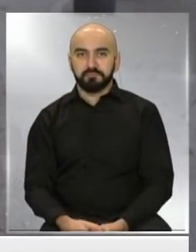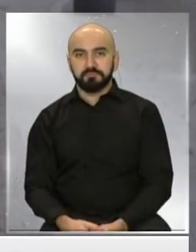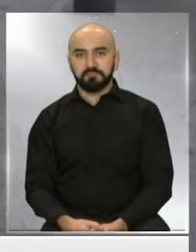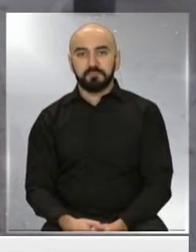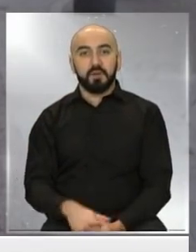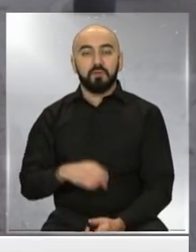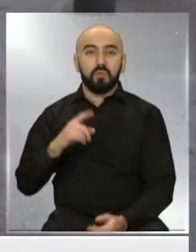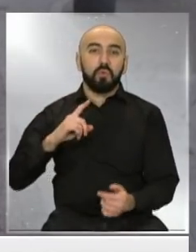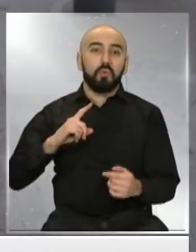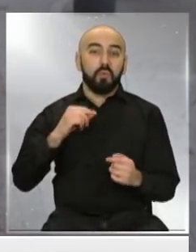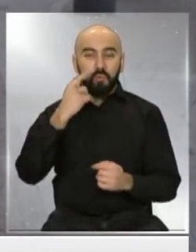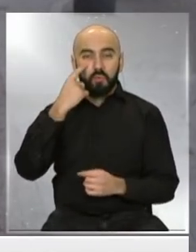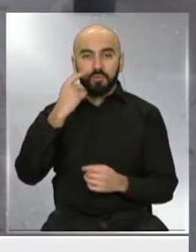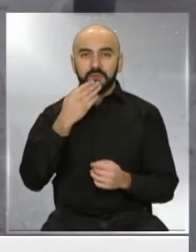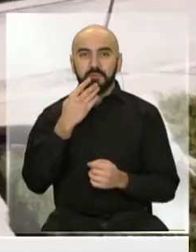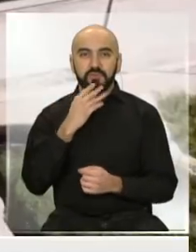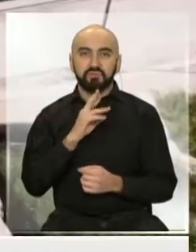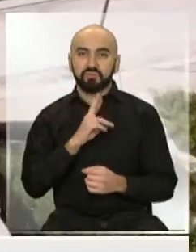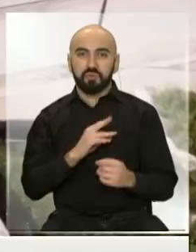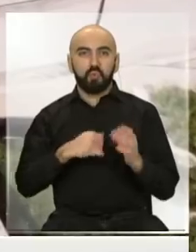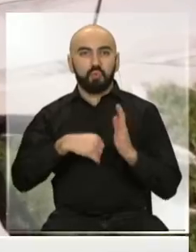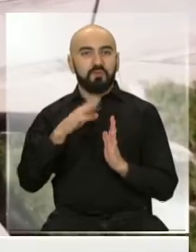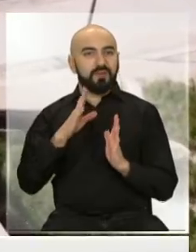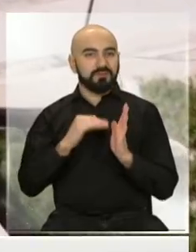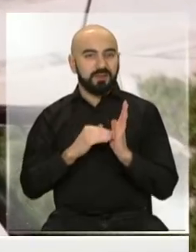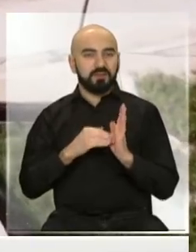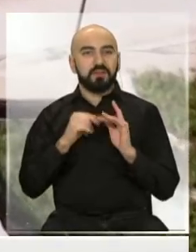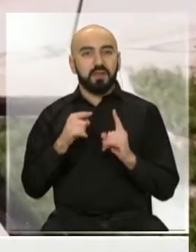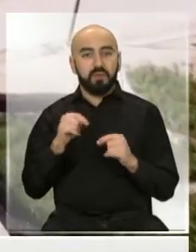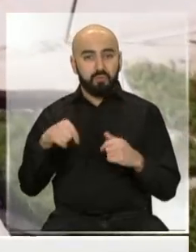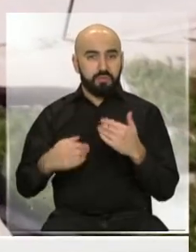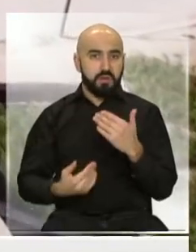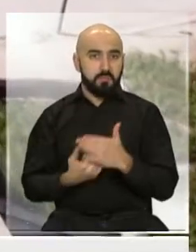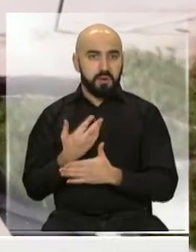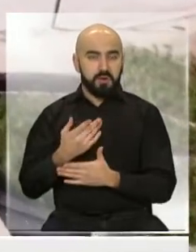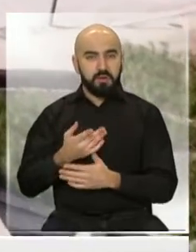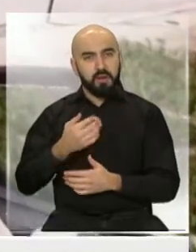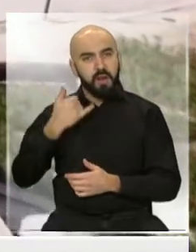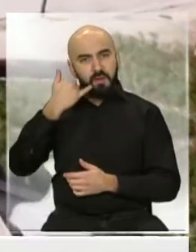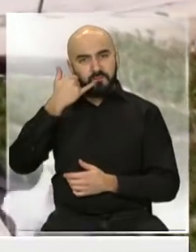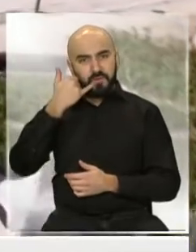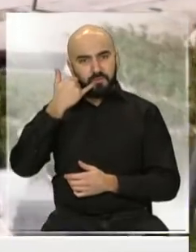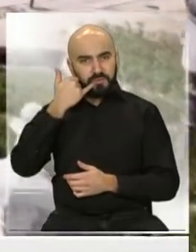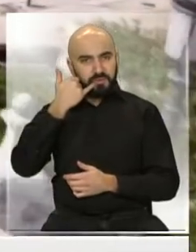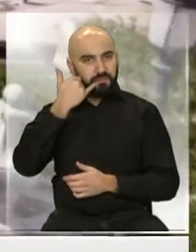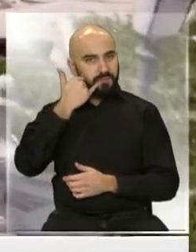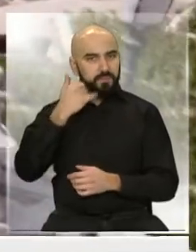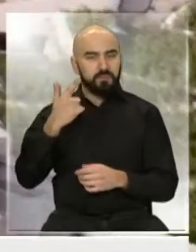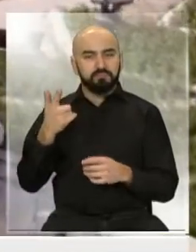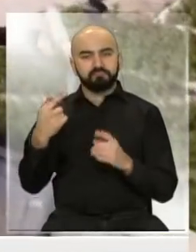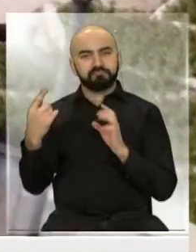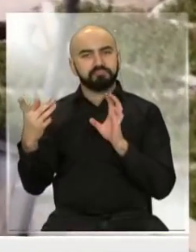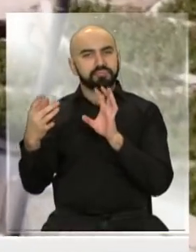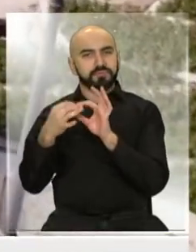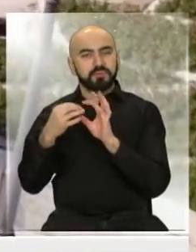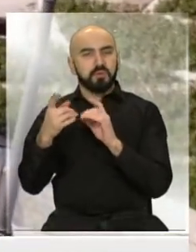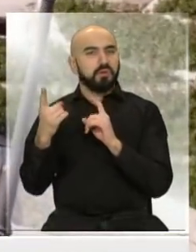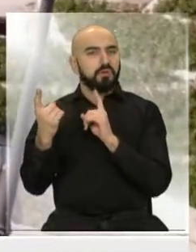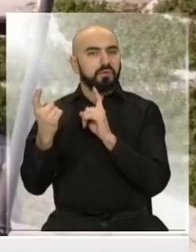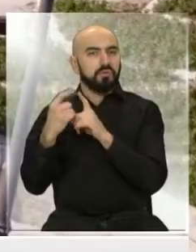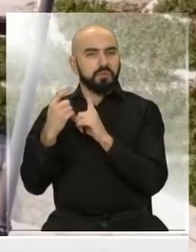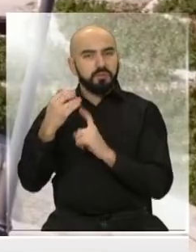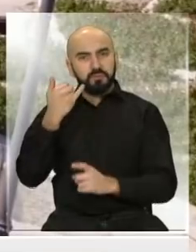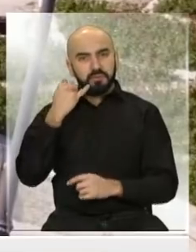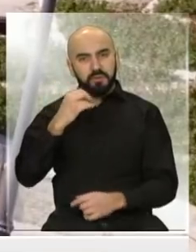dices tú, del Mediterráneo Sur, como Nueva Zelanda. De hecho, esta mañana habló telefónicamente con la reina Isabel II, justamente